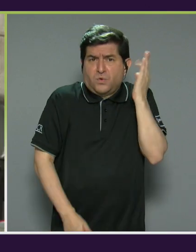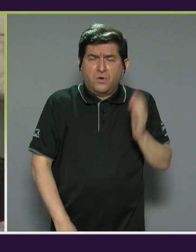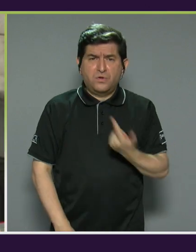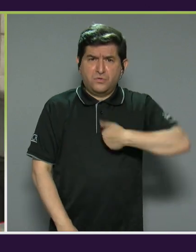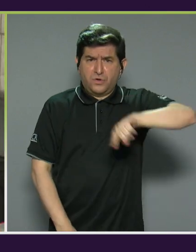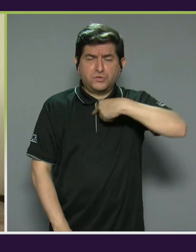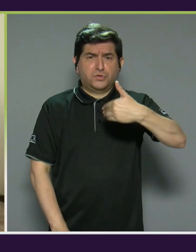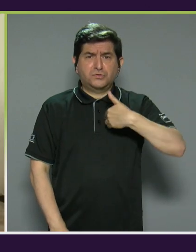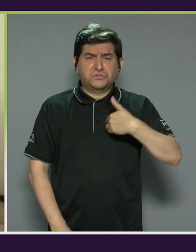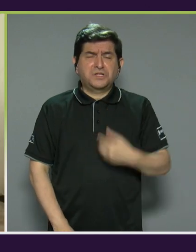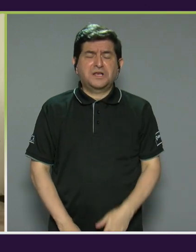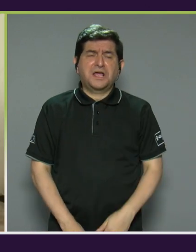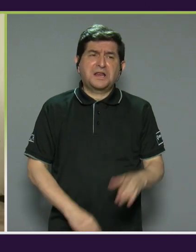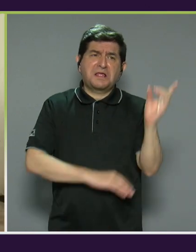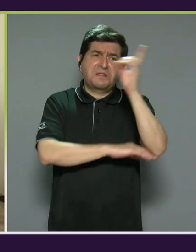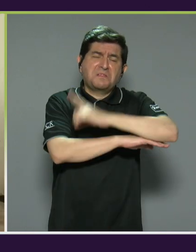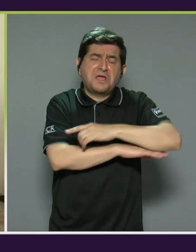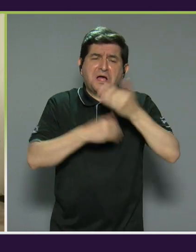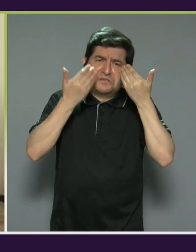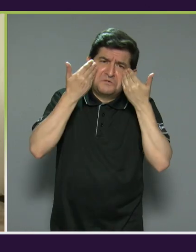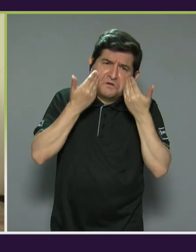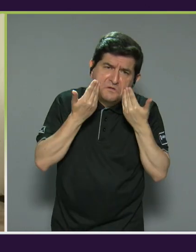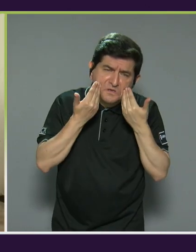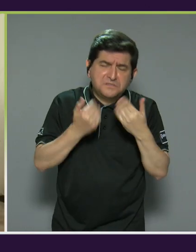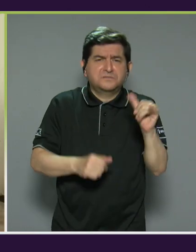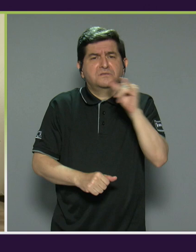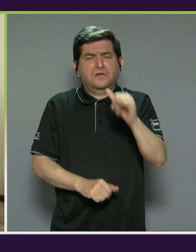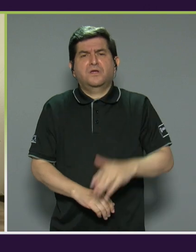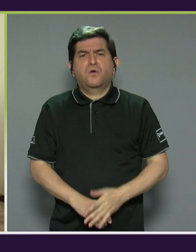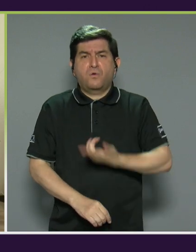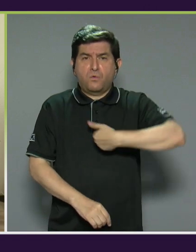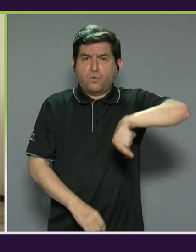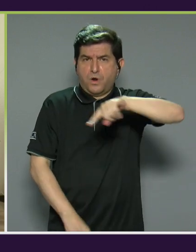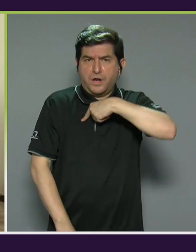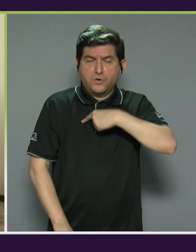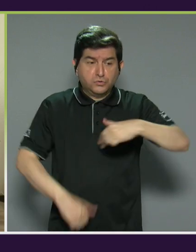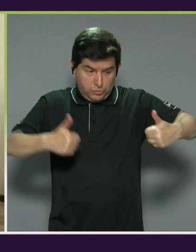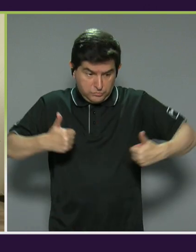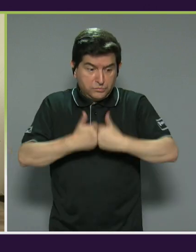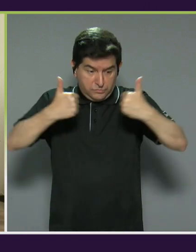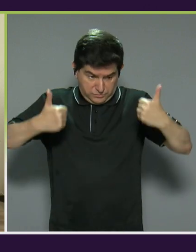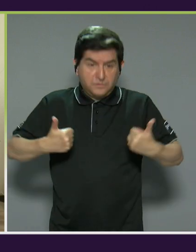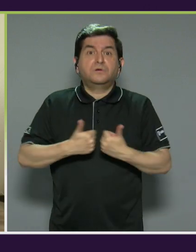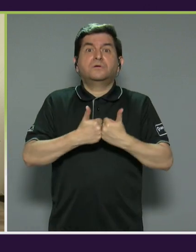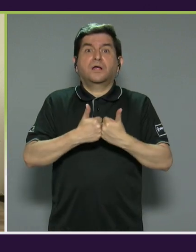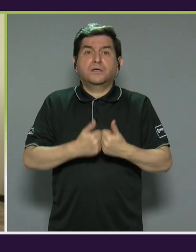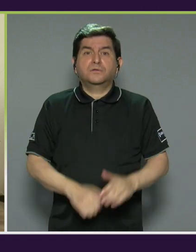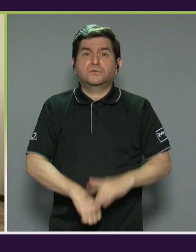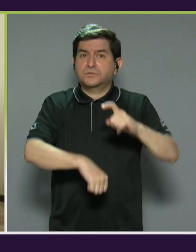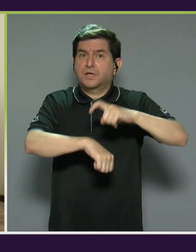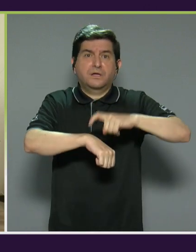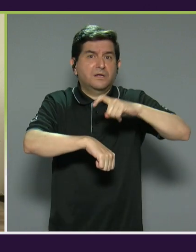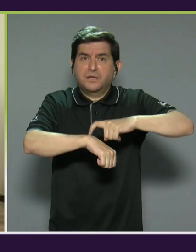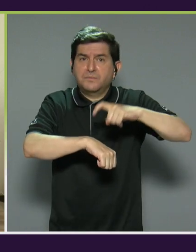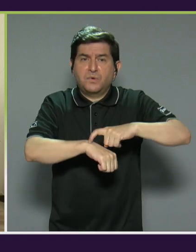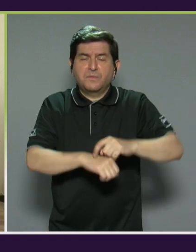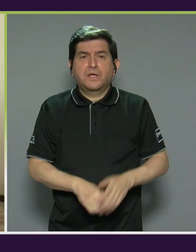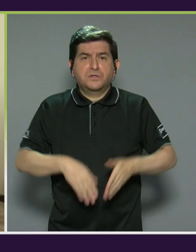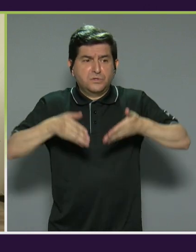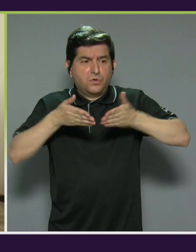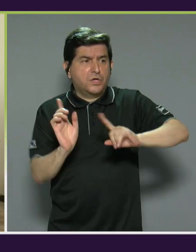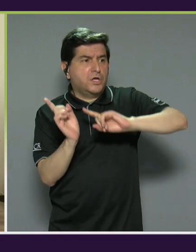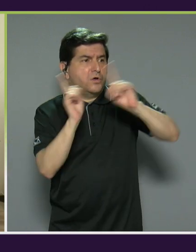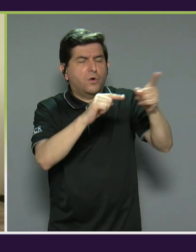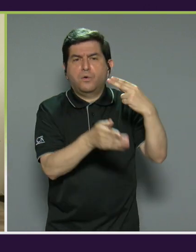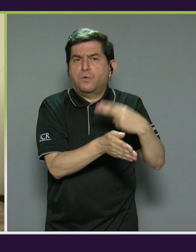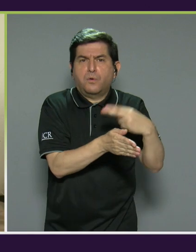tenemos nuestros días tristes. Y también tenemos que pasar desafíos cuando nos toca llevar a nuestro hijo a